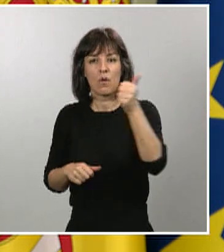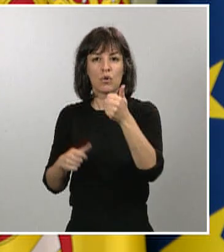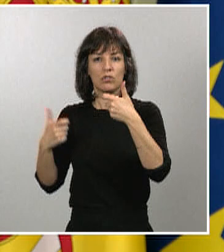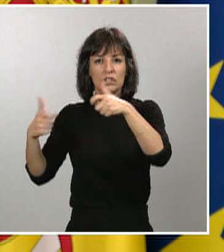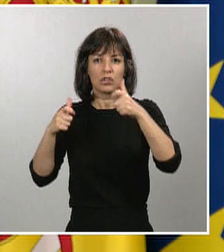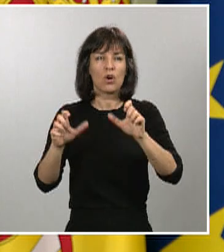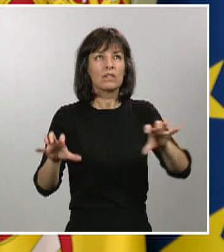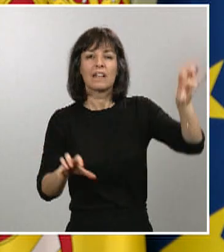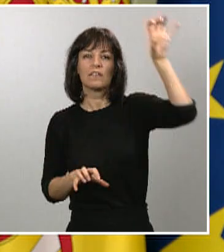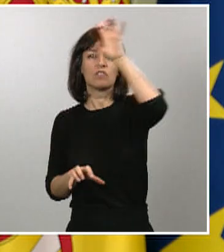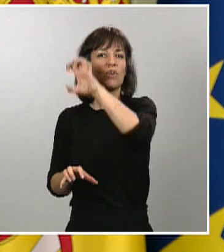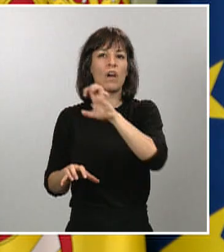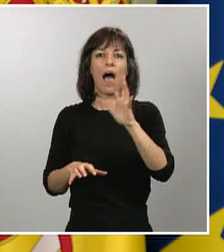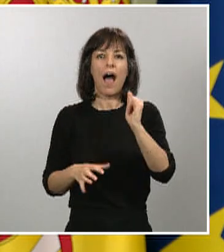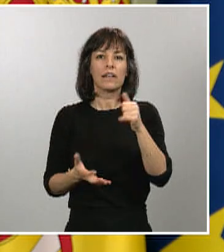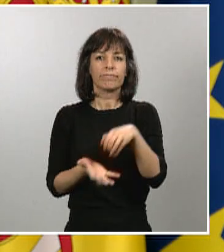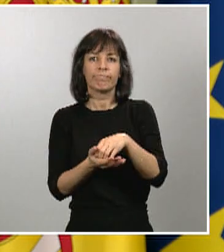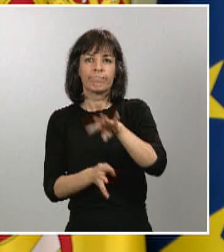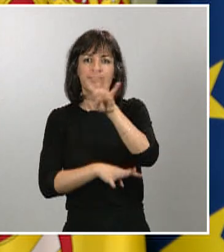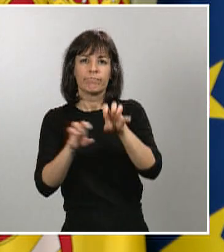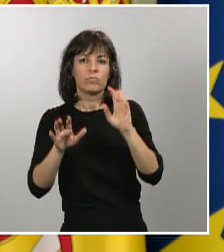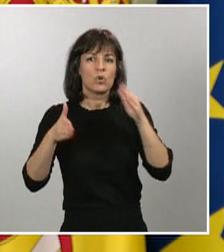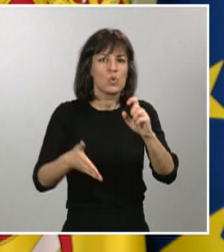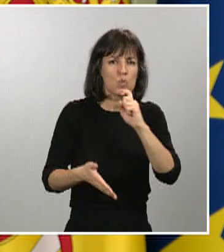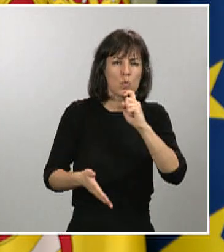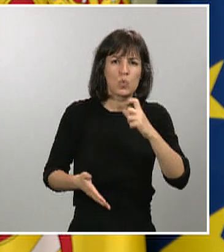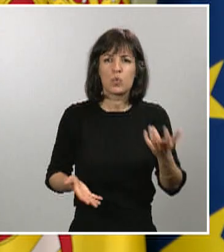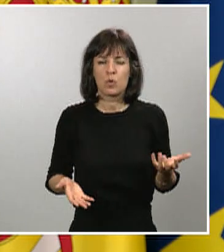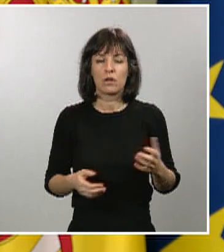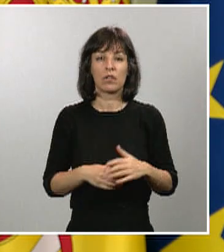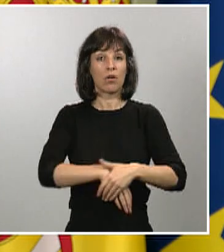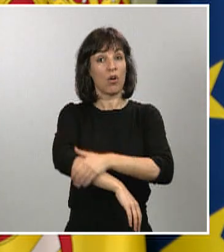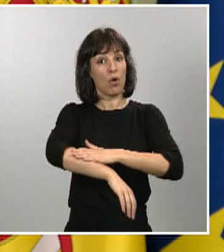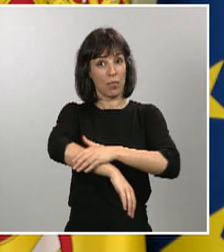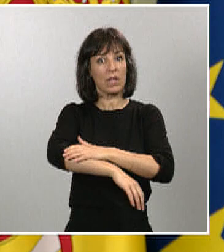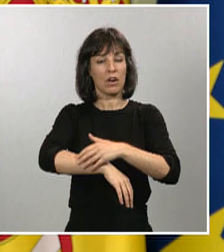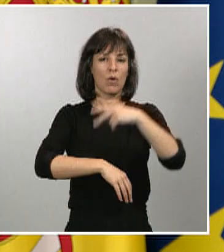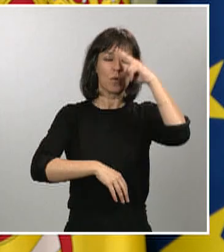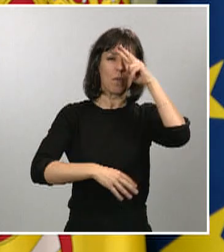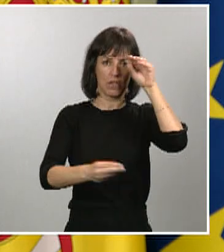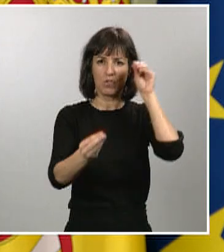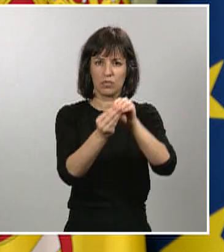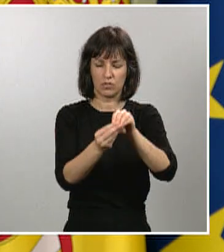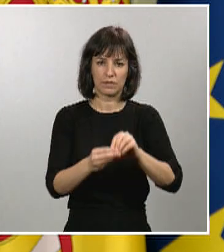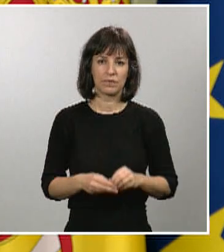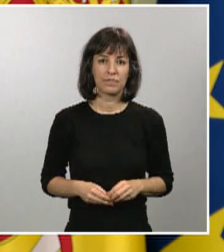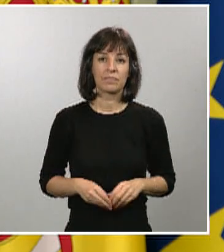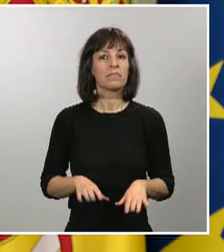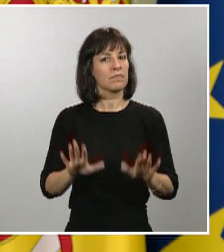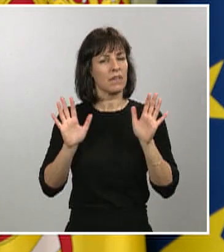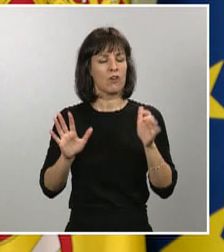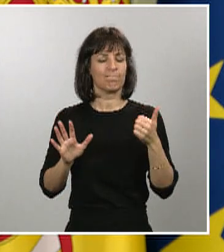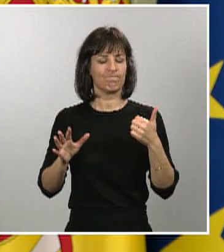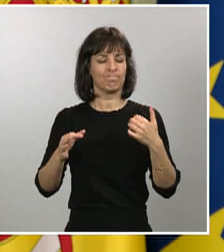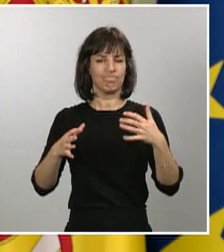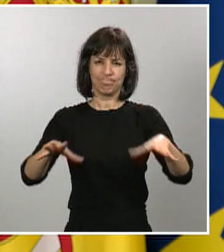a incertidumbres difíciles de abordar. El Gobierno también comparte esta preocupación, pero estamos asumiendo la responsabilidad